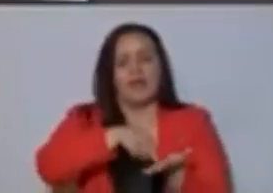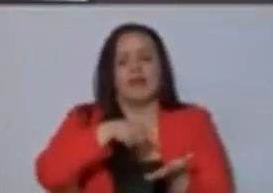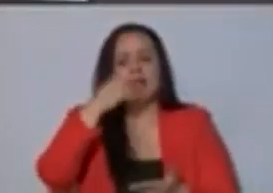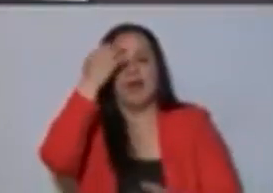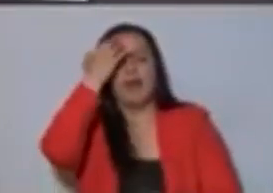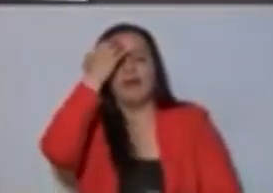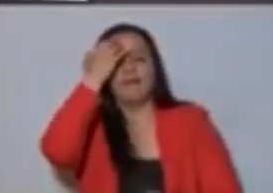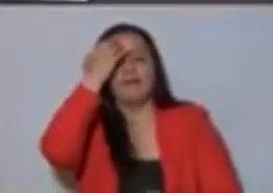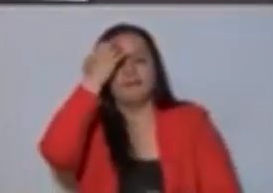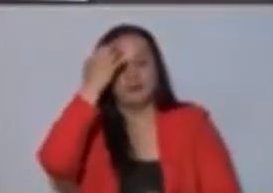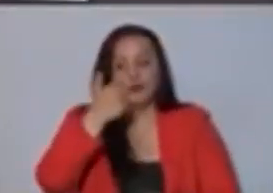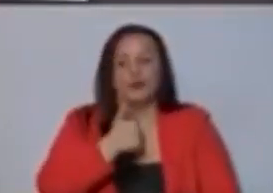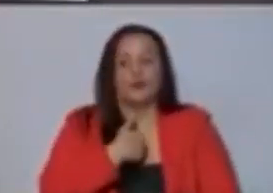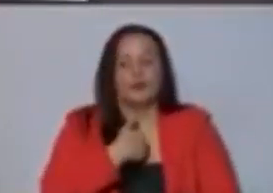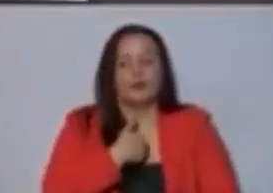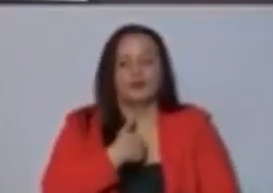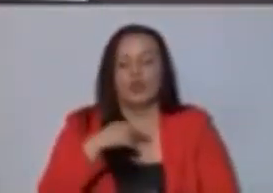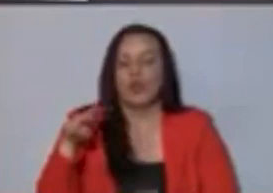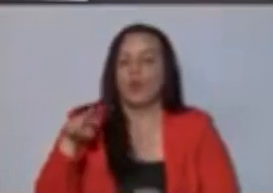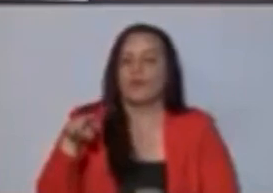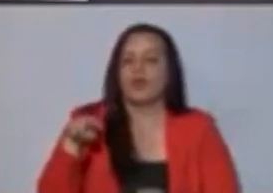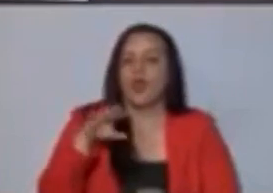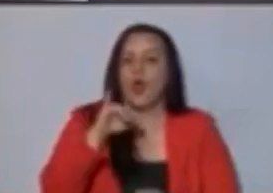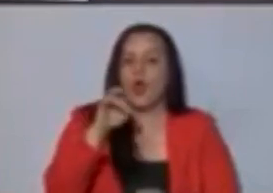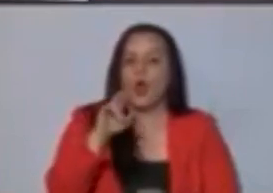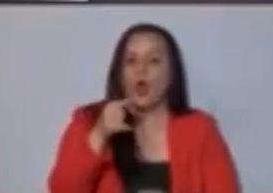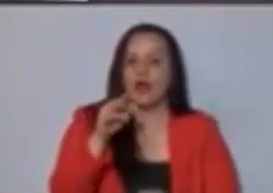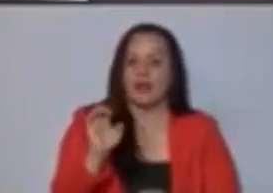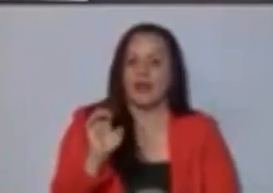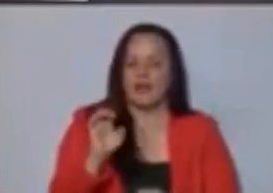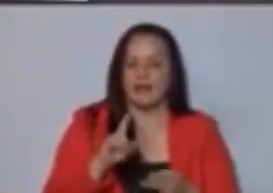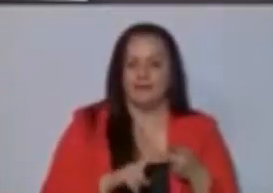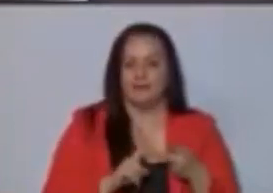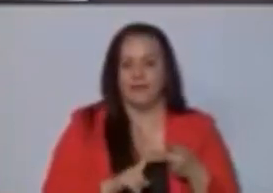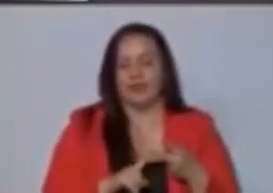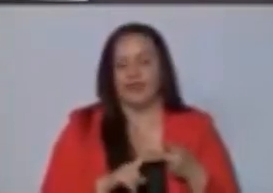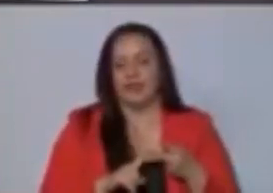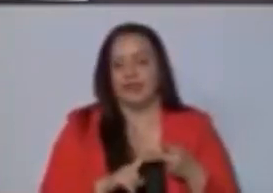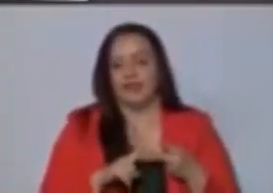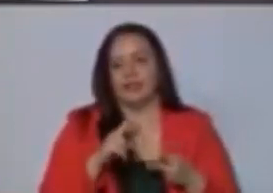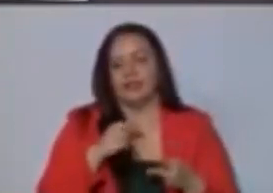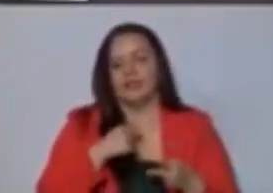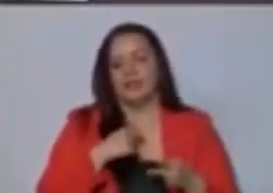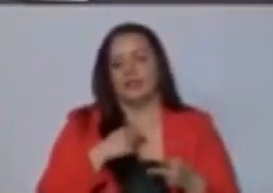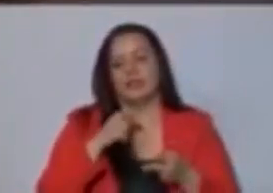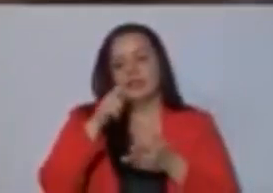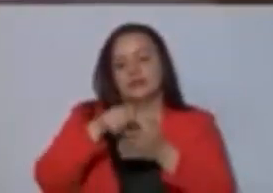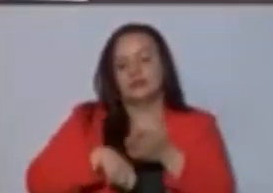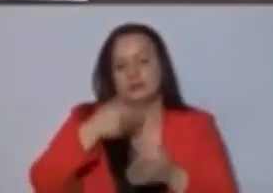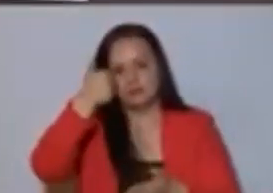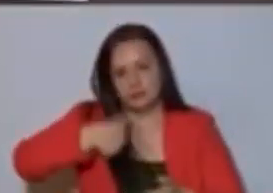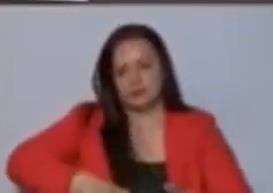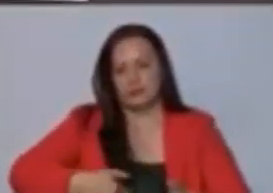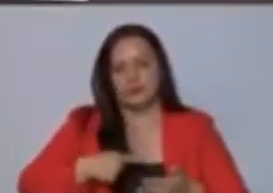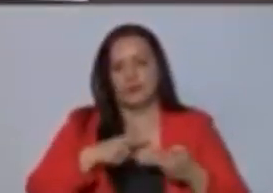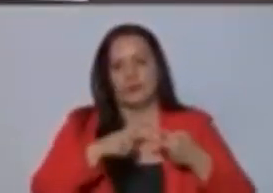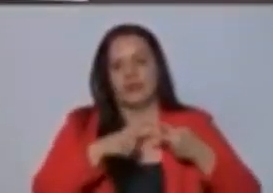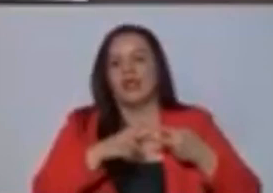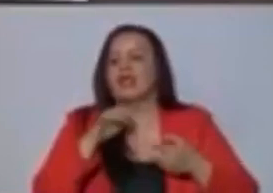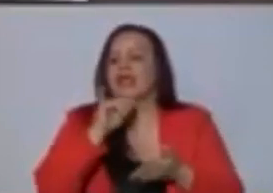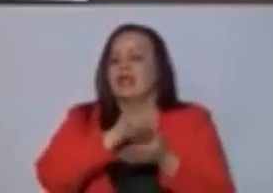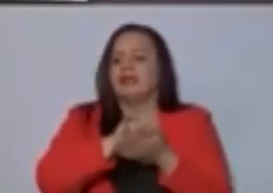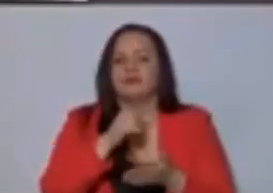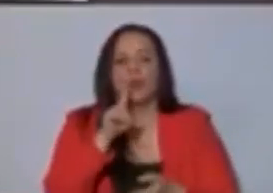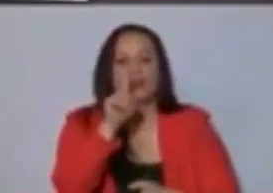que tuvimos el compañero don Jorge y la suscrita de que eso no era un error